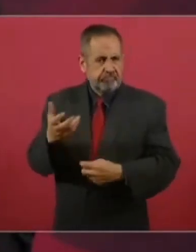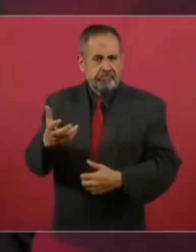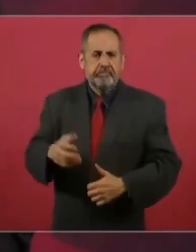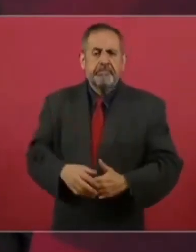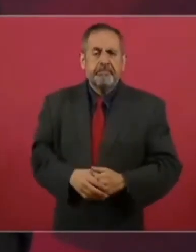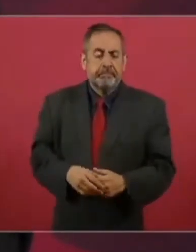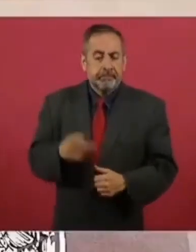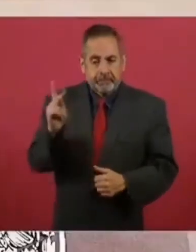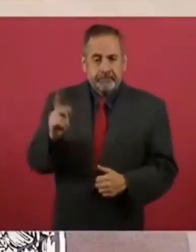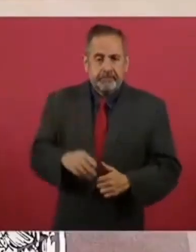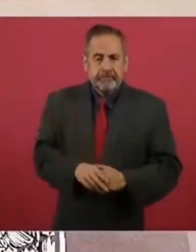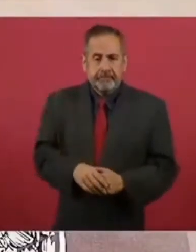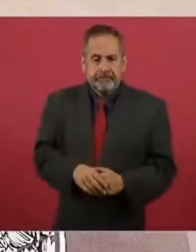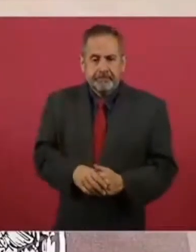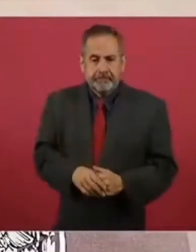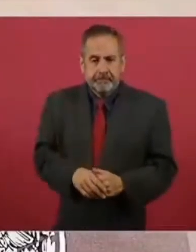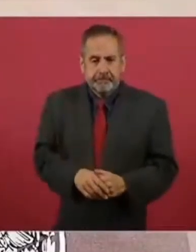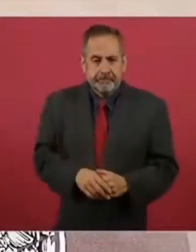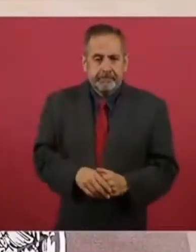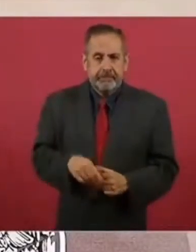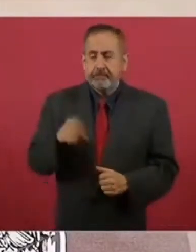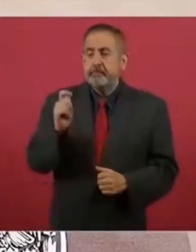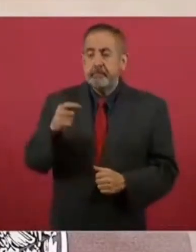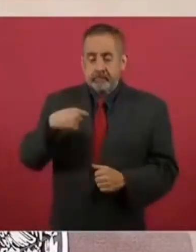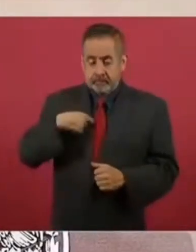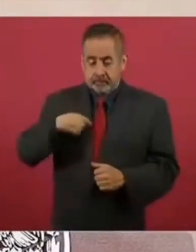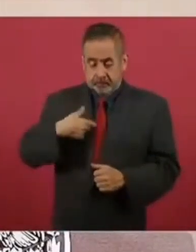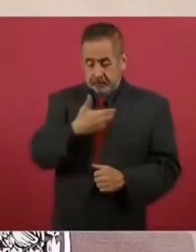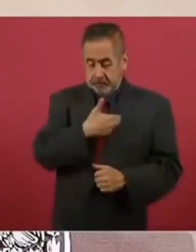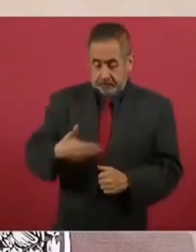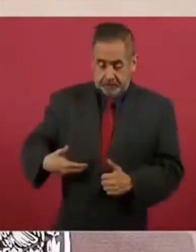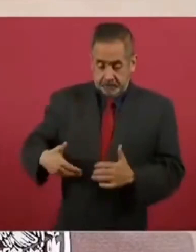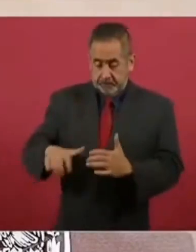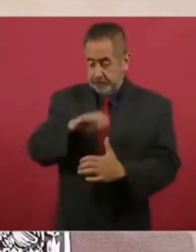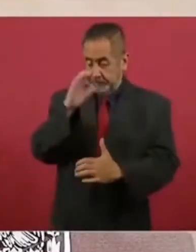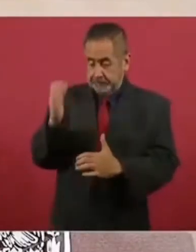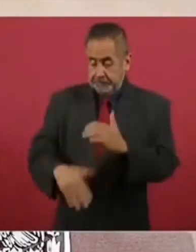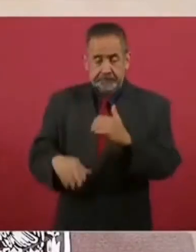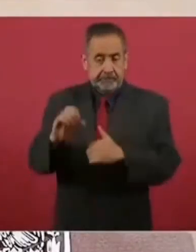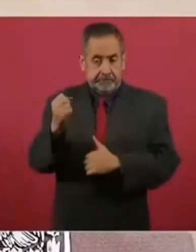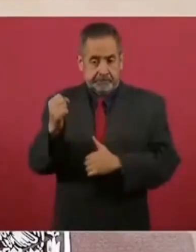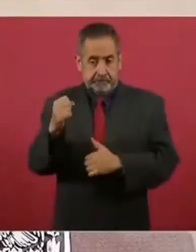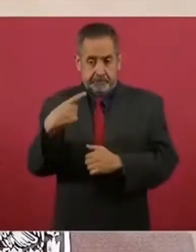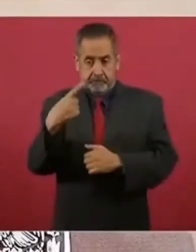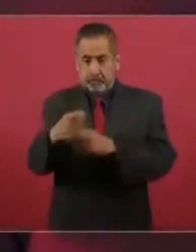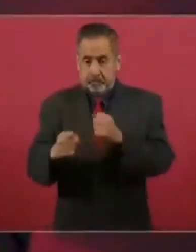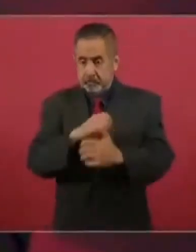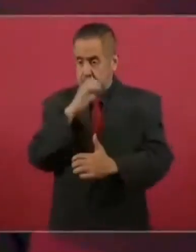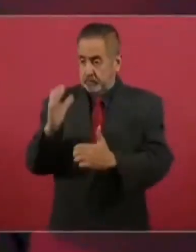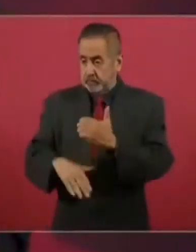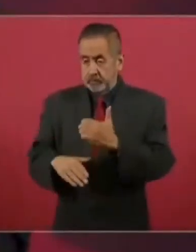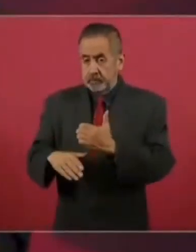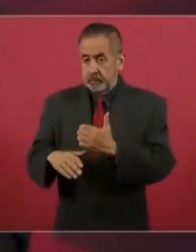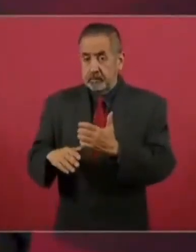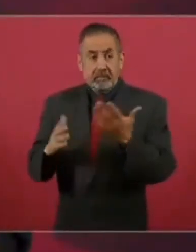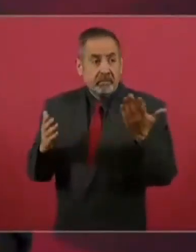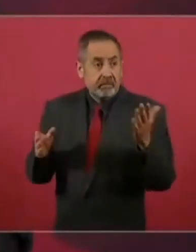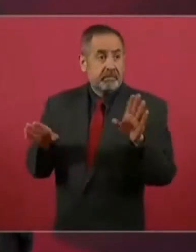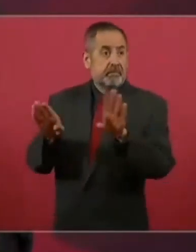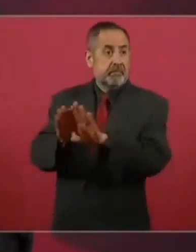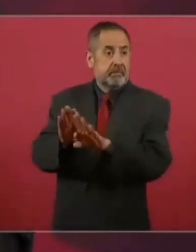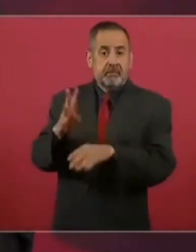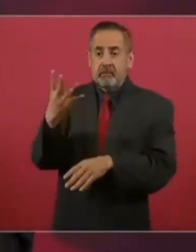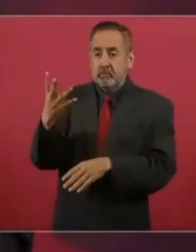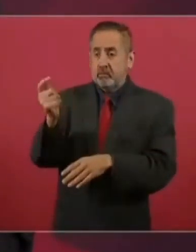Pero no va a concluir en septiembre del año próximo este proceso.